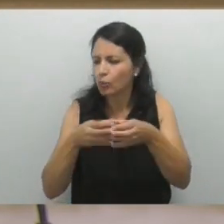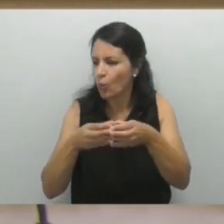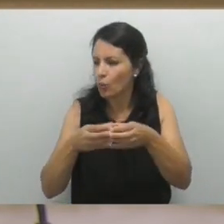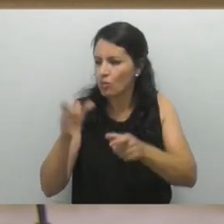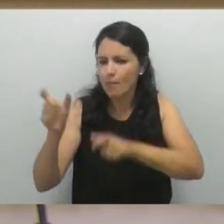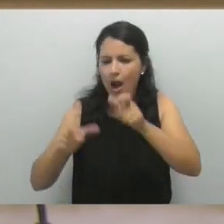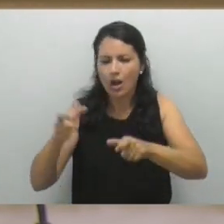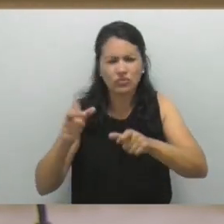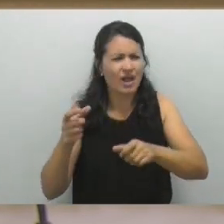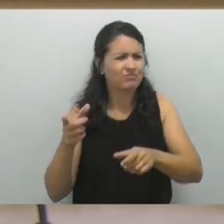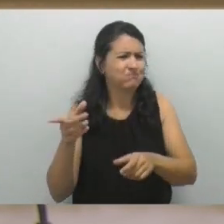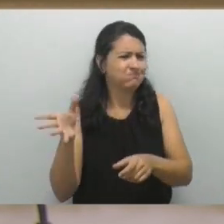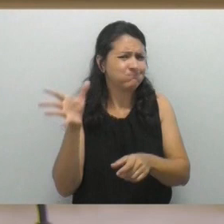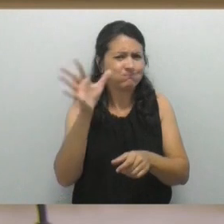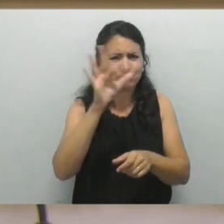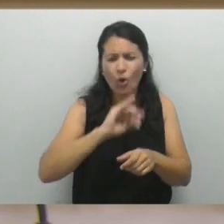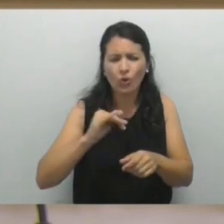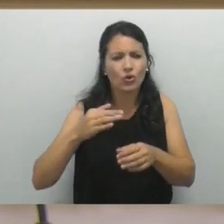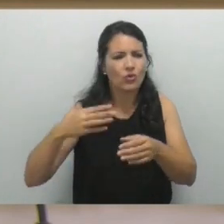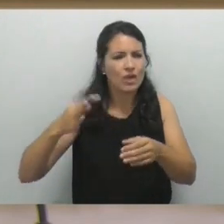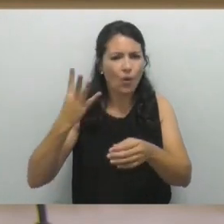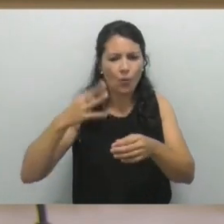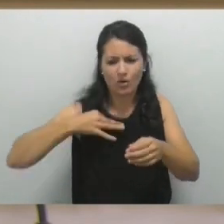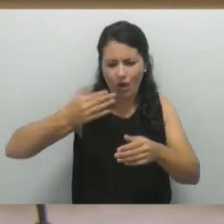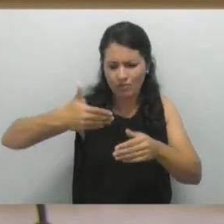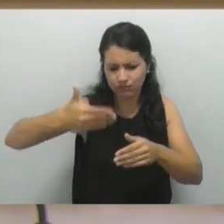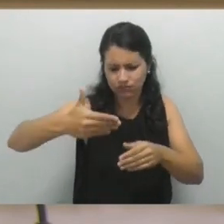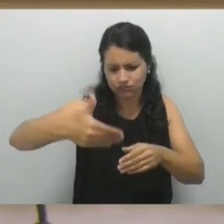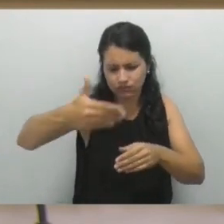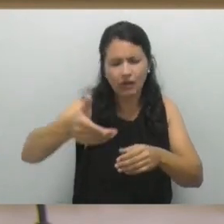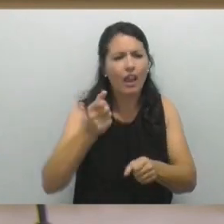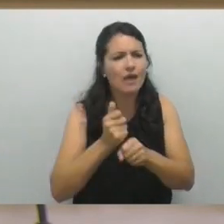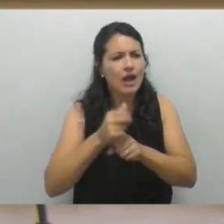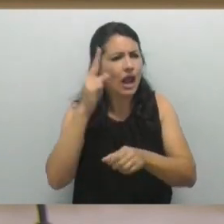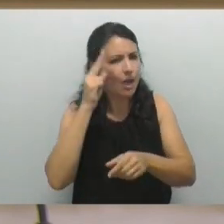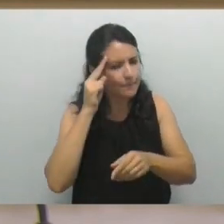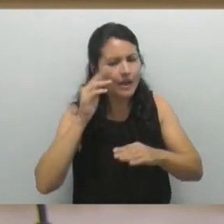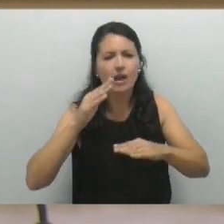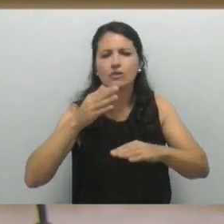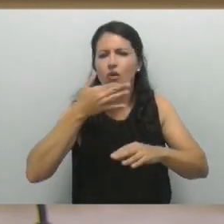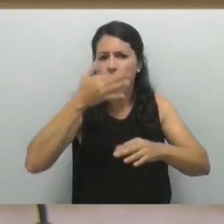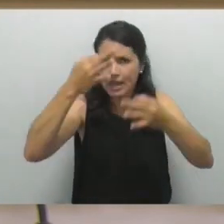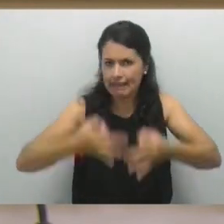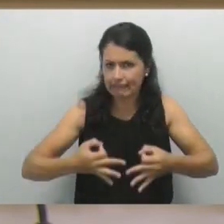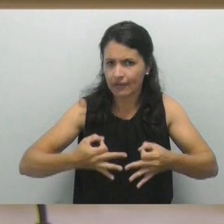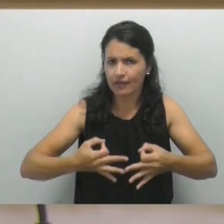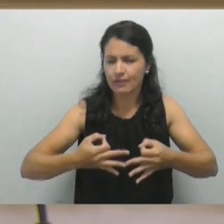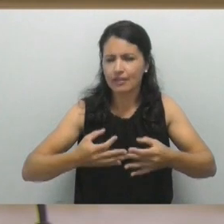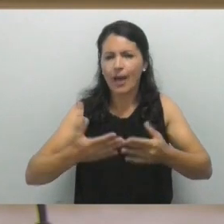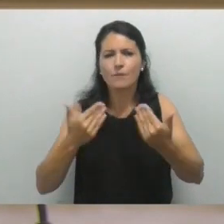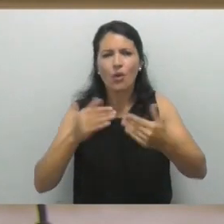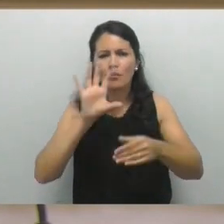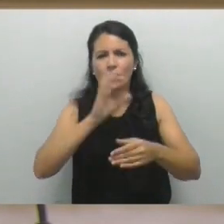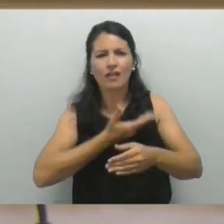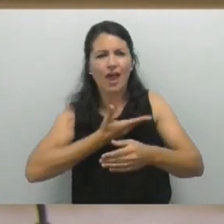-7, cada día de estos cuatro años, con austeridad y honestidad, para dejar una provincia mejor